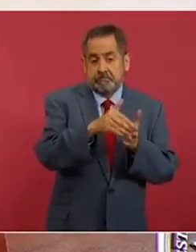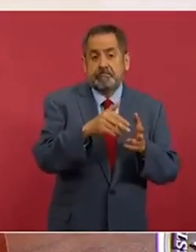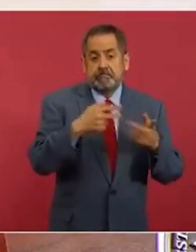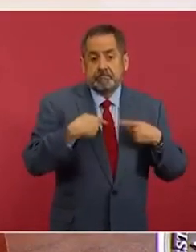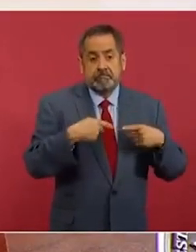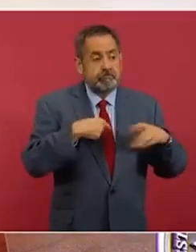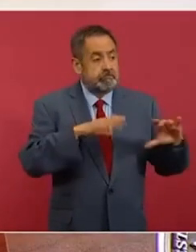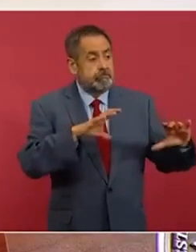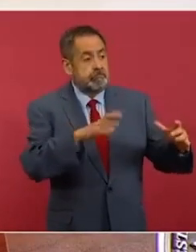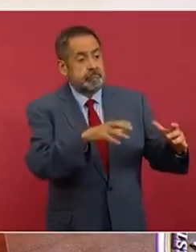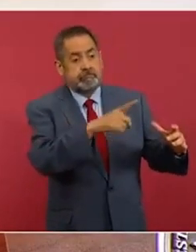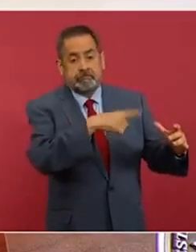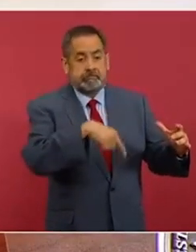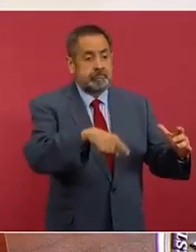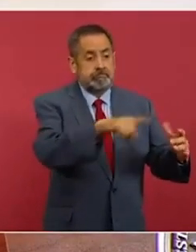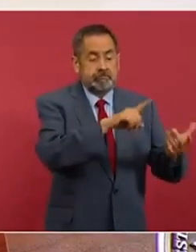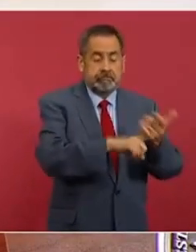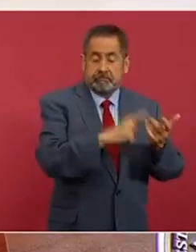millones.